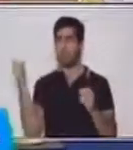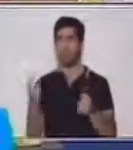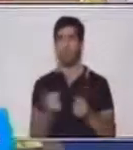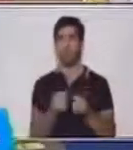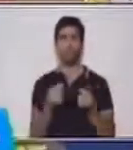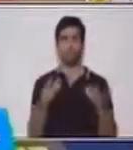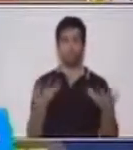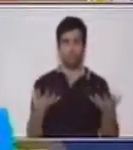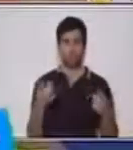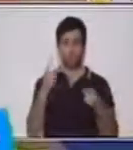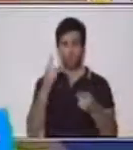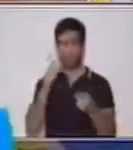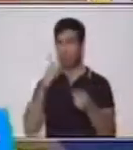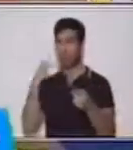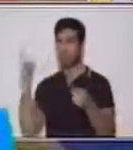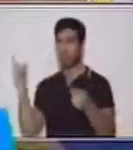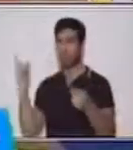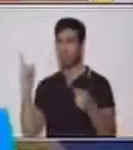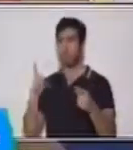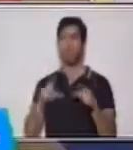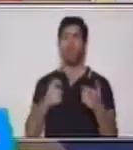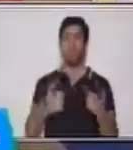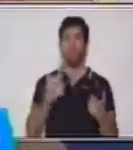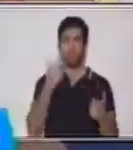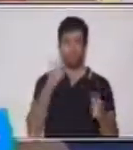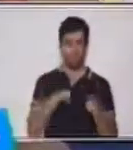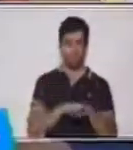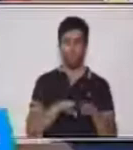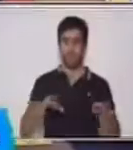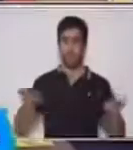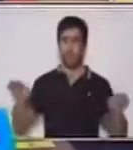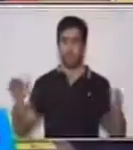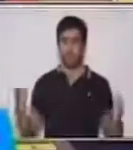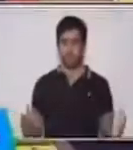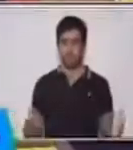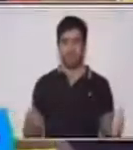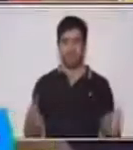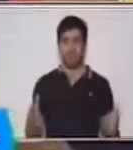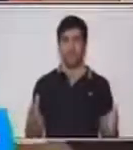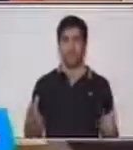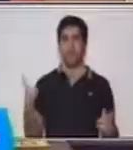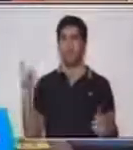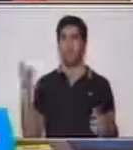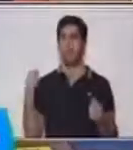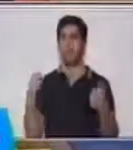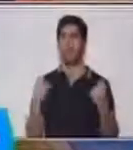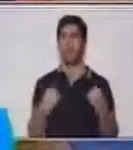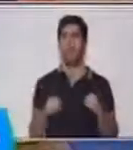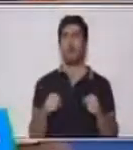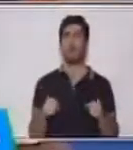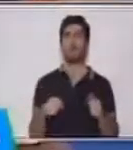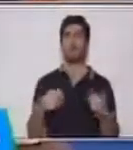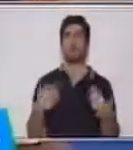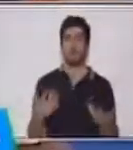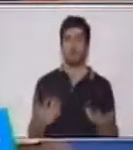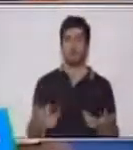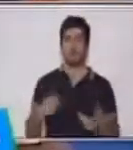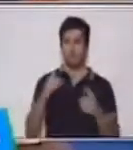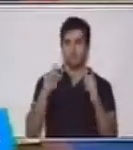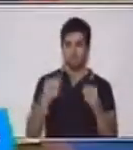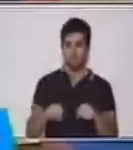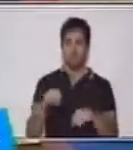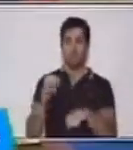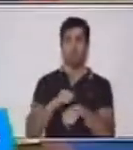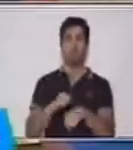a que veas acá, en esta mesa que tengo, aquí puedes trabajar, puede ser con piedras,